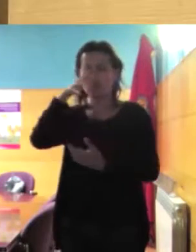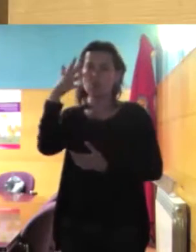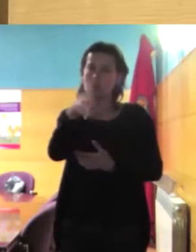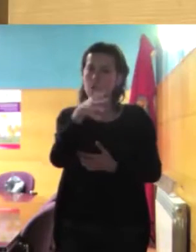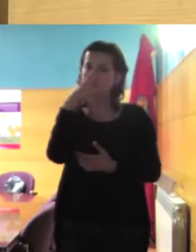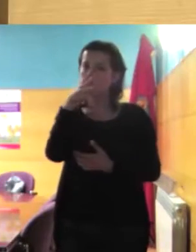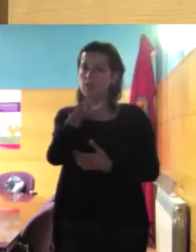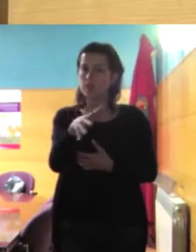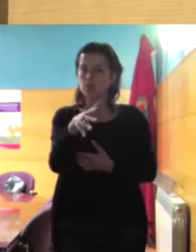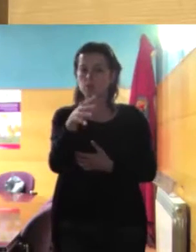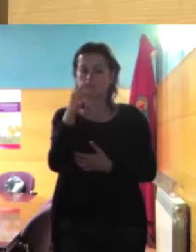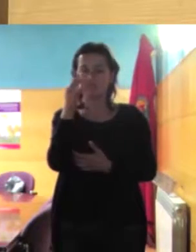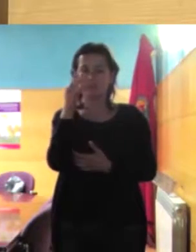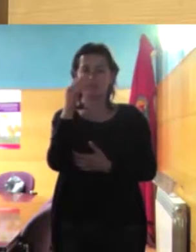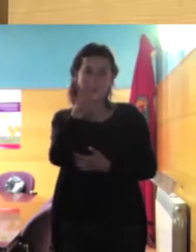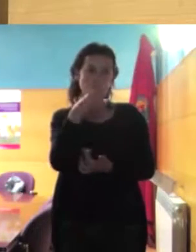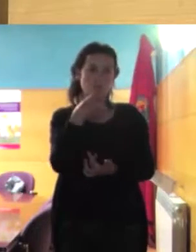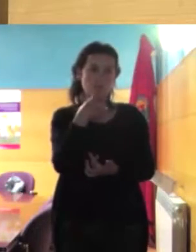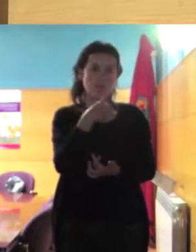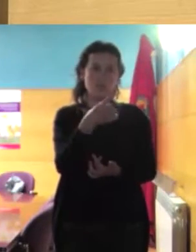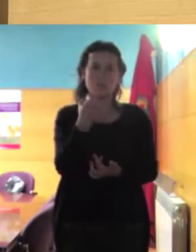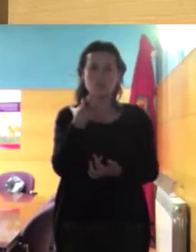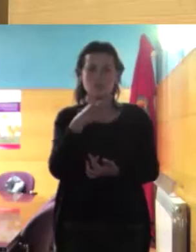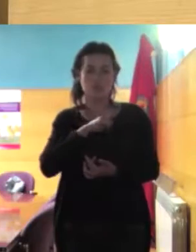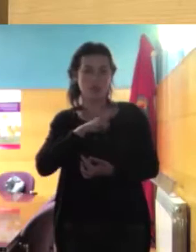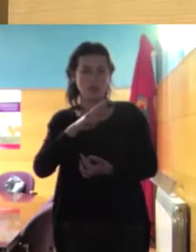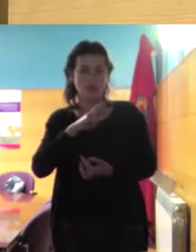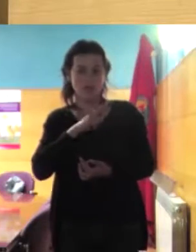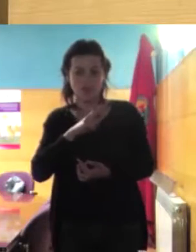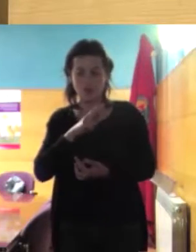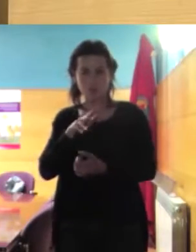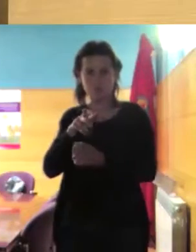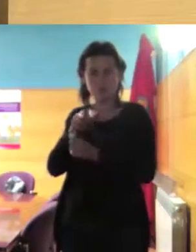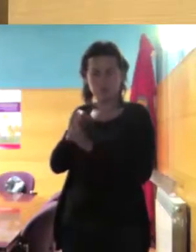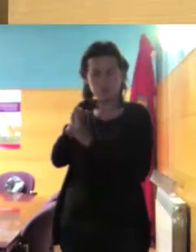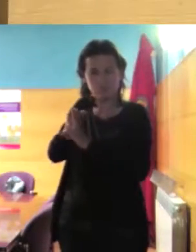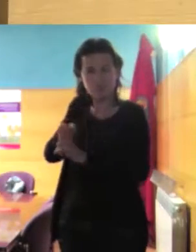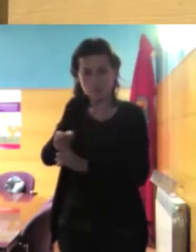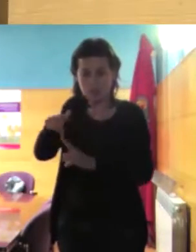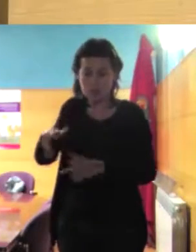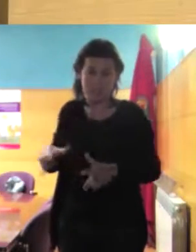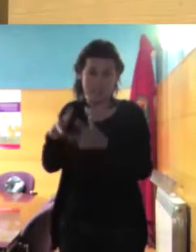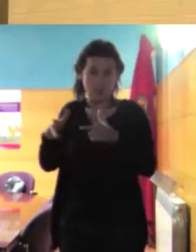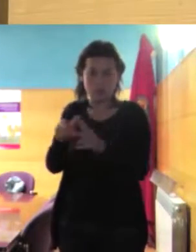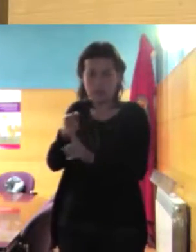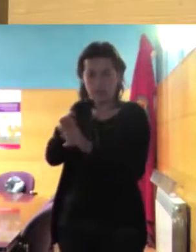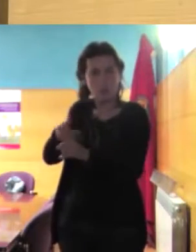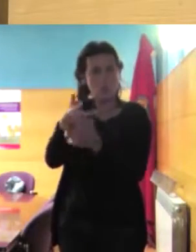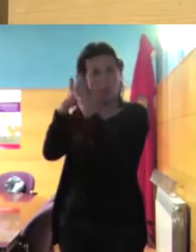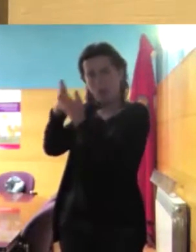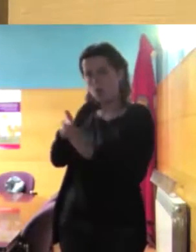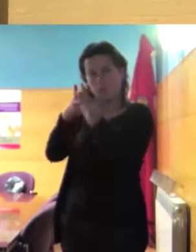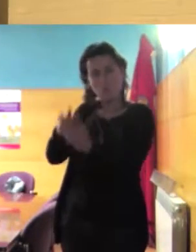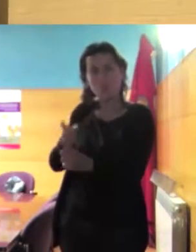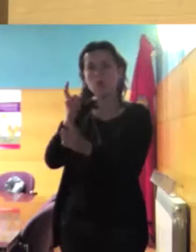de una oposición que ha supuesto pues la religión y la doctrina católica en nuestra sociedad y que de alguna manera y es cierto también